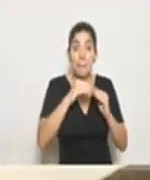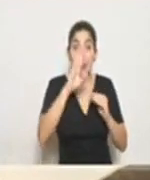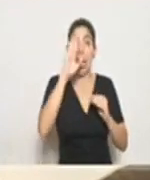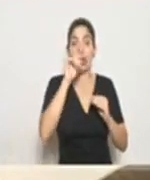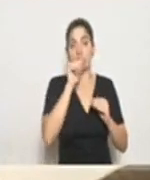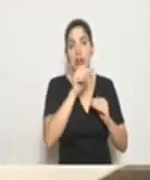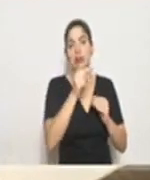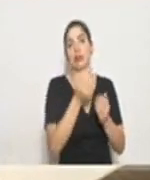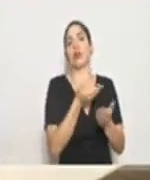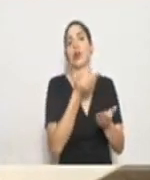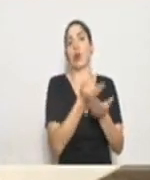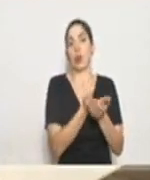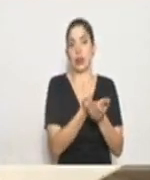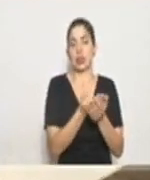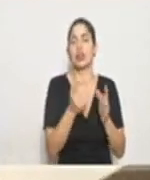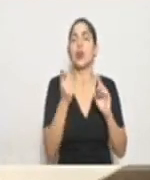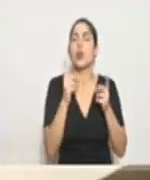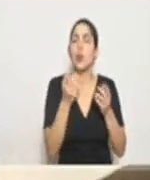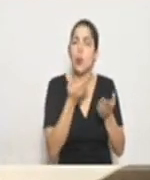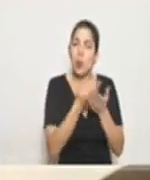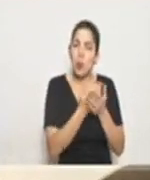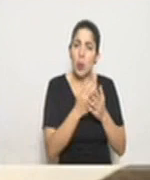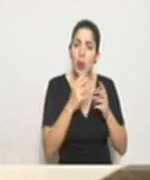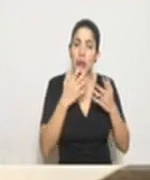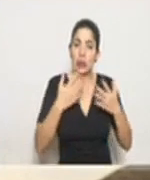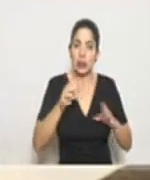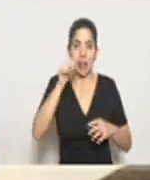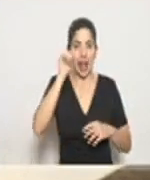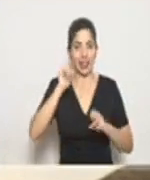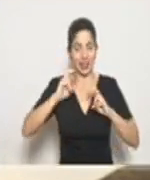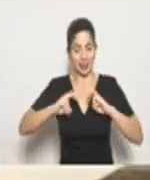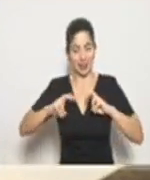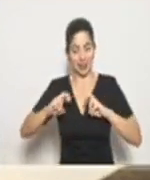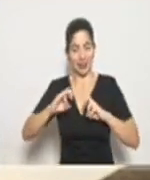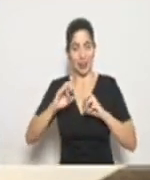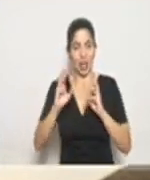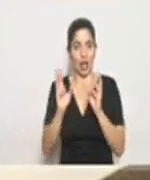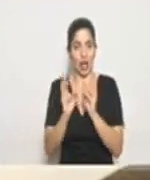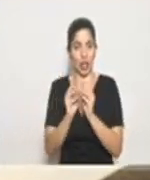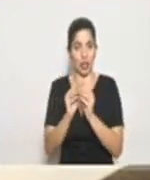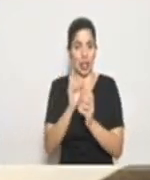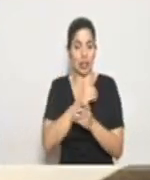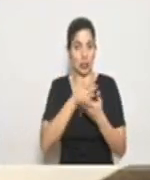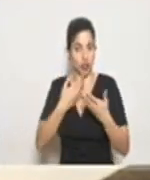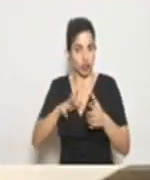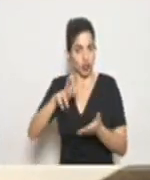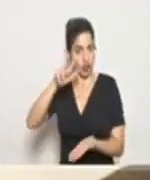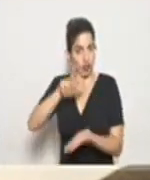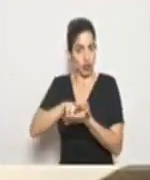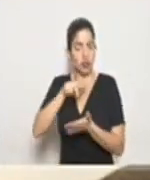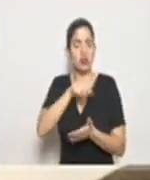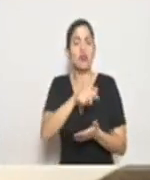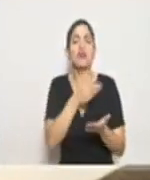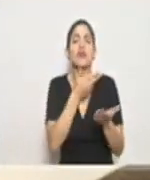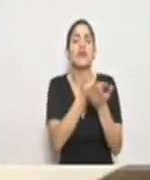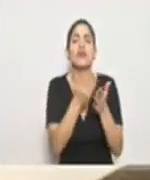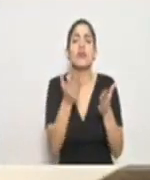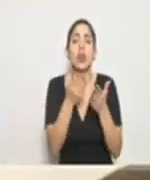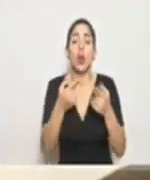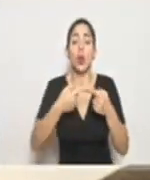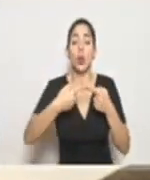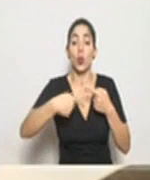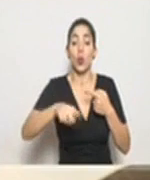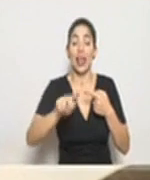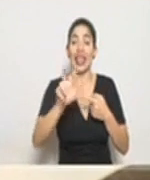propuesta de acción que fue analizada el día de ayer por el Consejo Directivo y aprobada consta en que durante